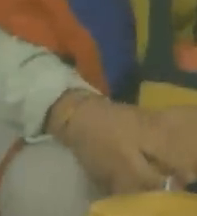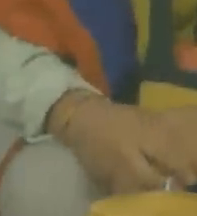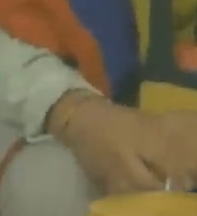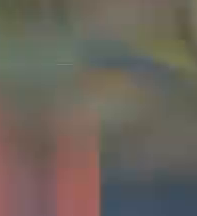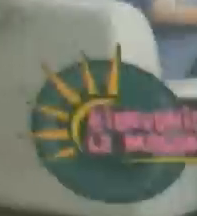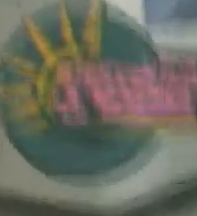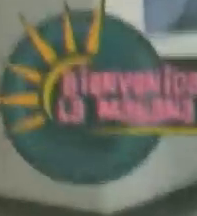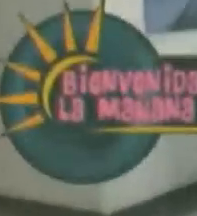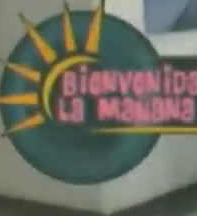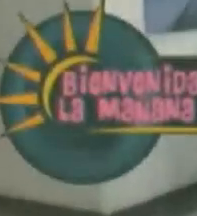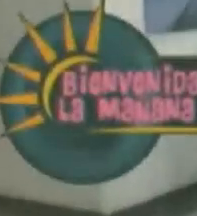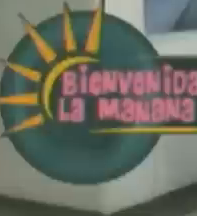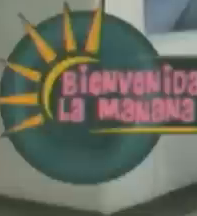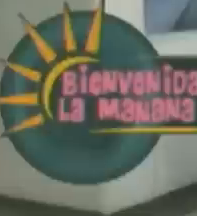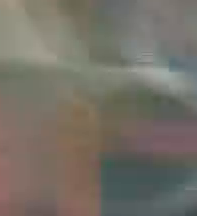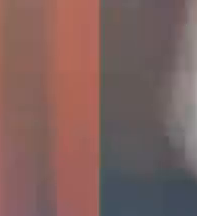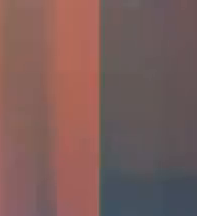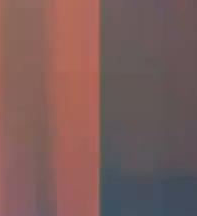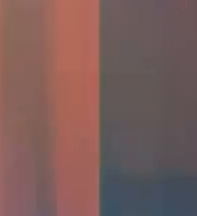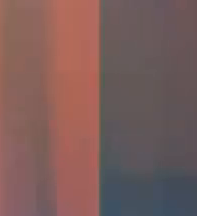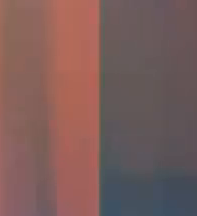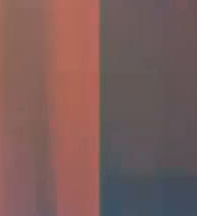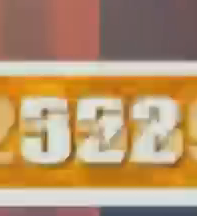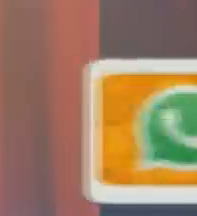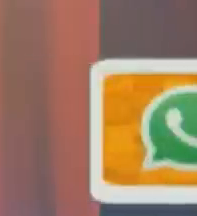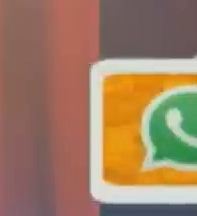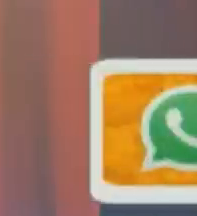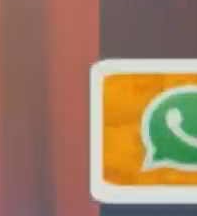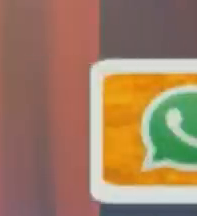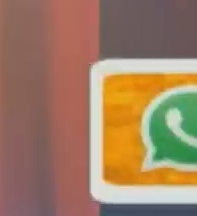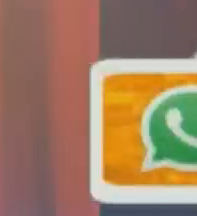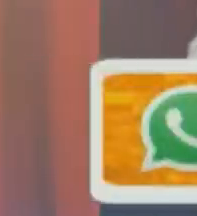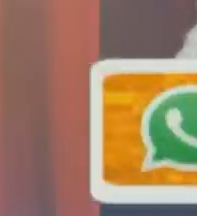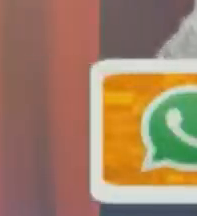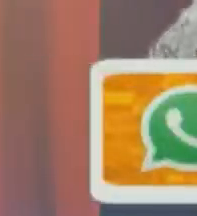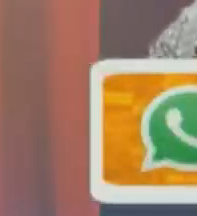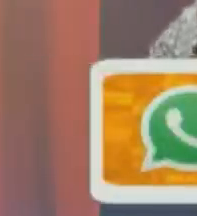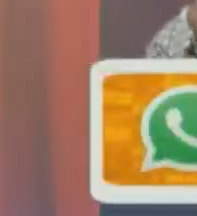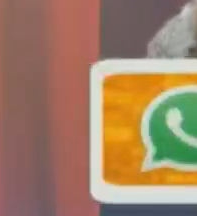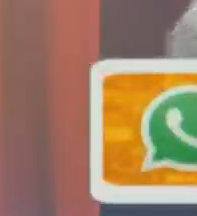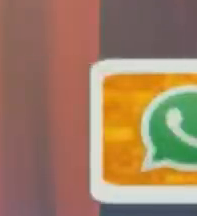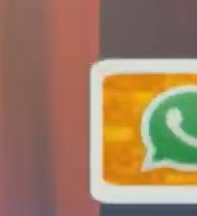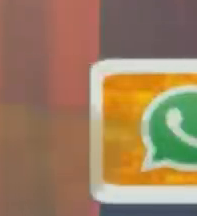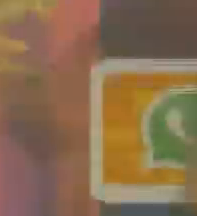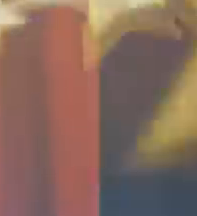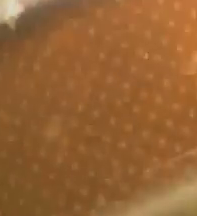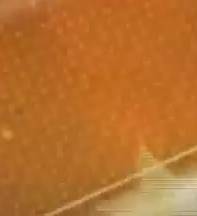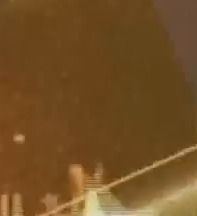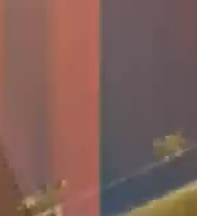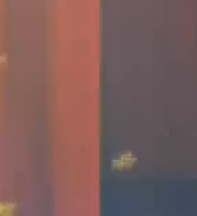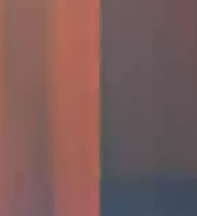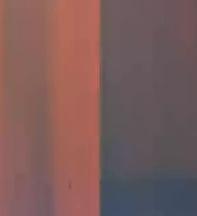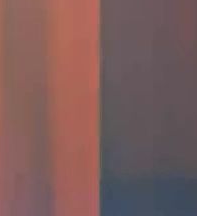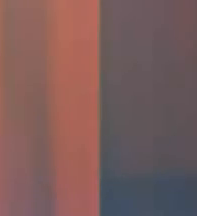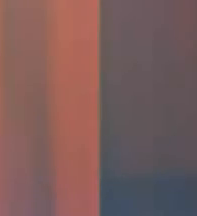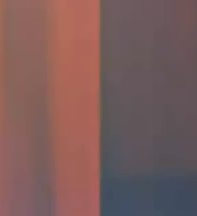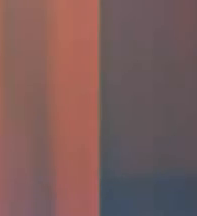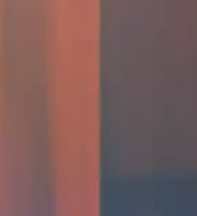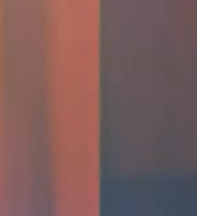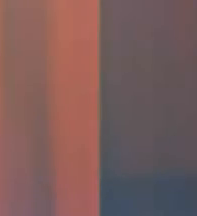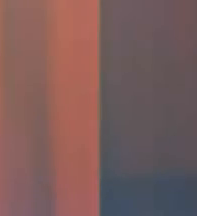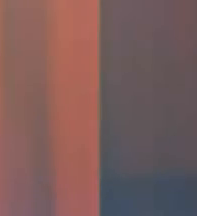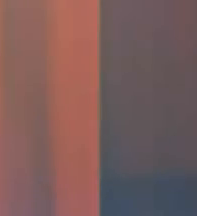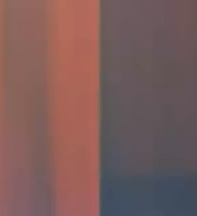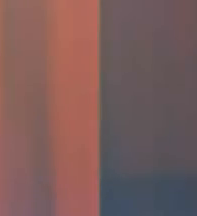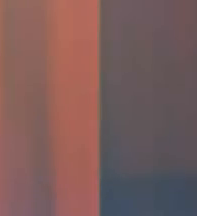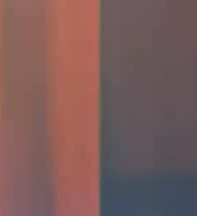síganos en las redes sociales o contáctame al 322-255-8923. ¿Sí o no, papá? Hola, mis amigos, ¿cómo se topa? Les habla